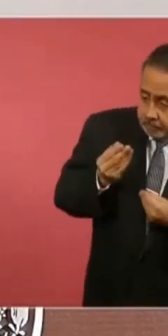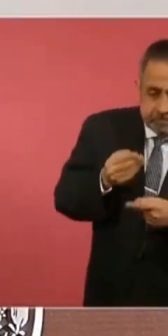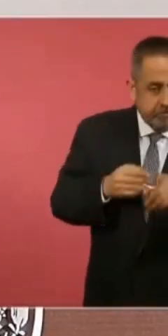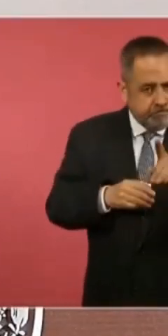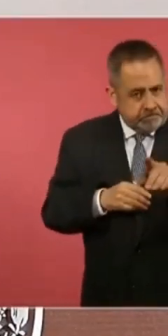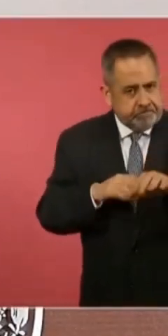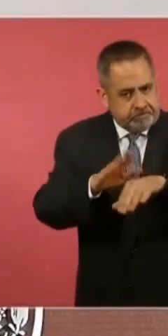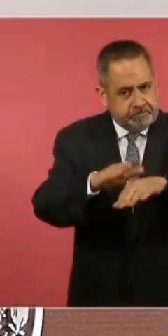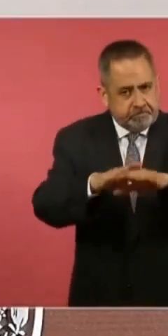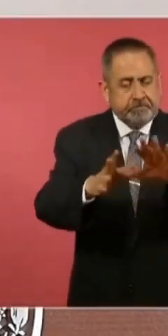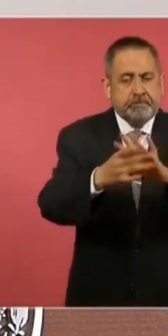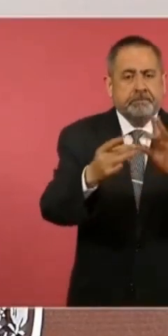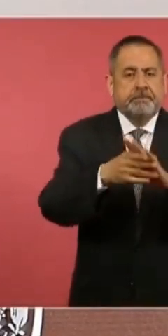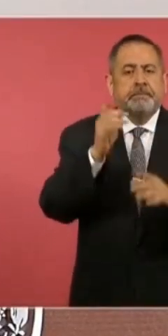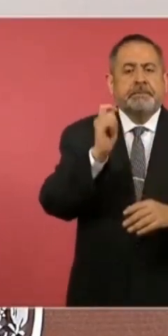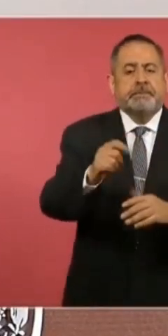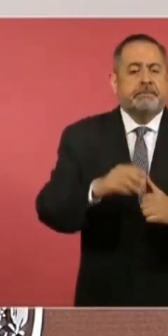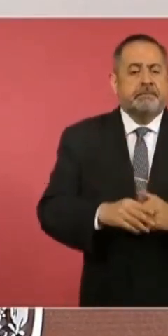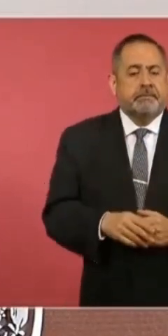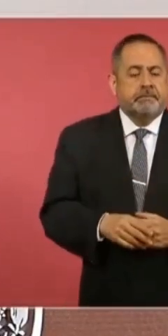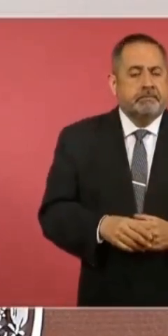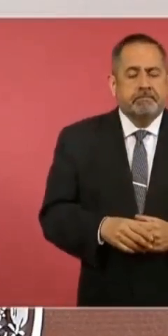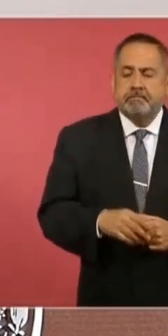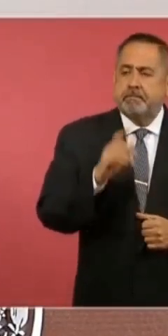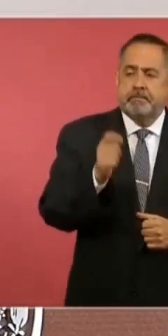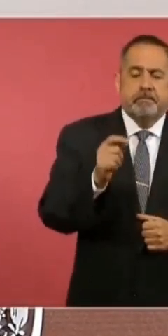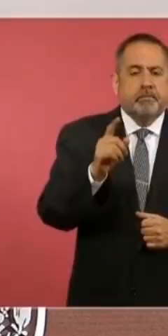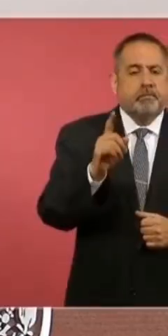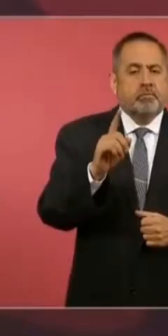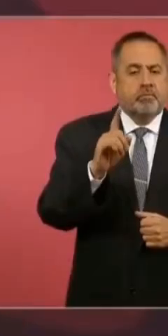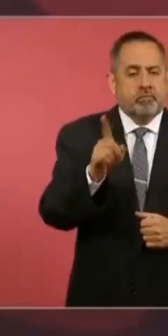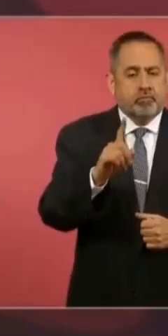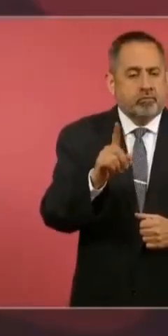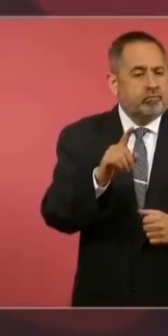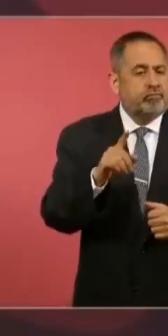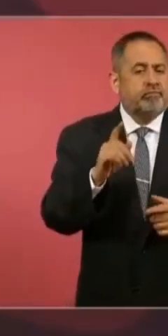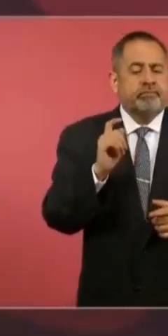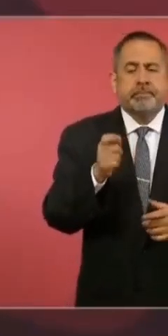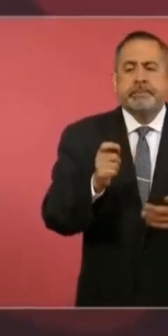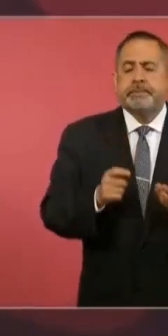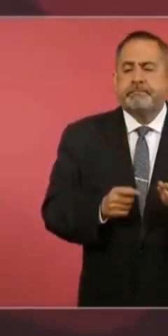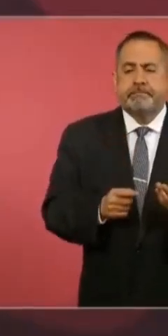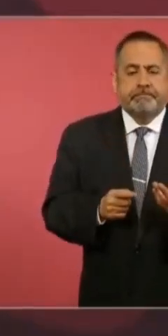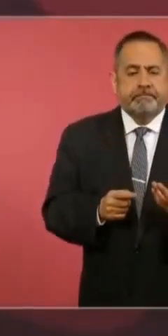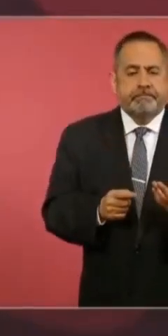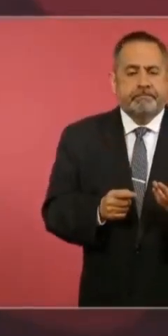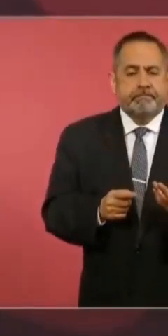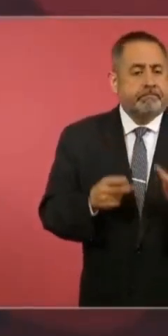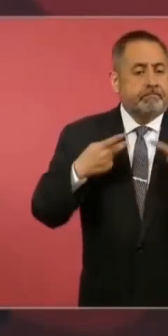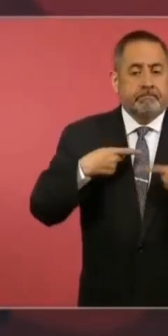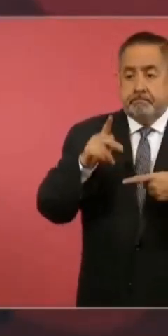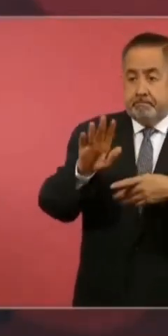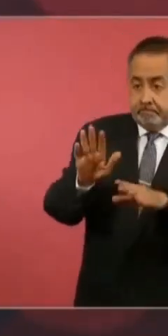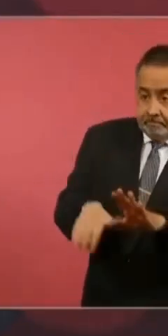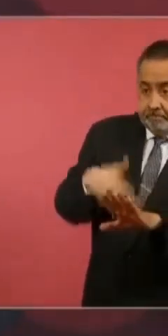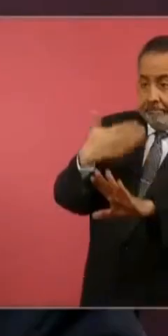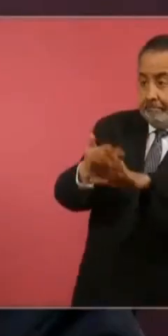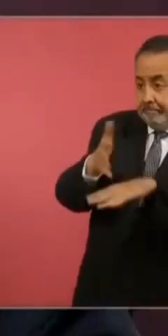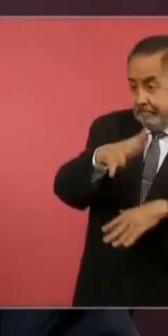que no es contra la población